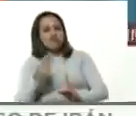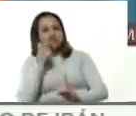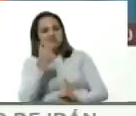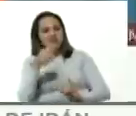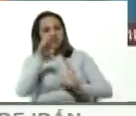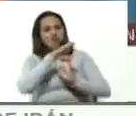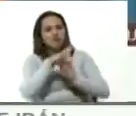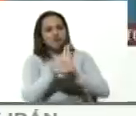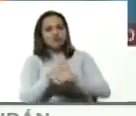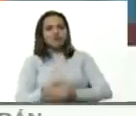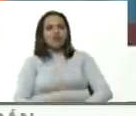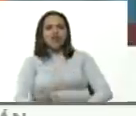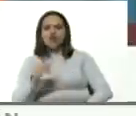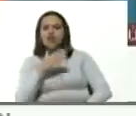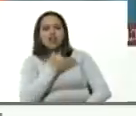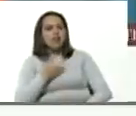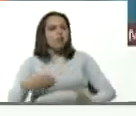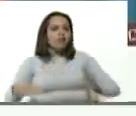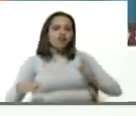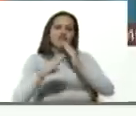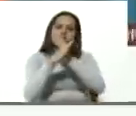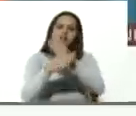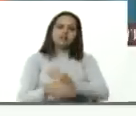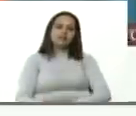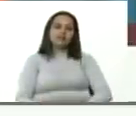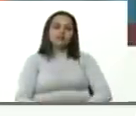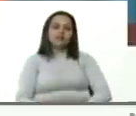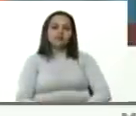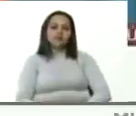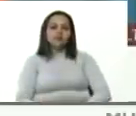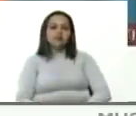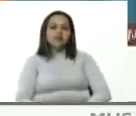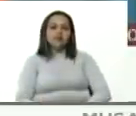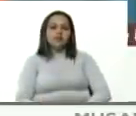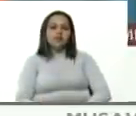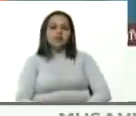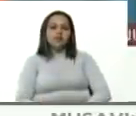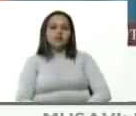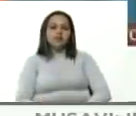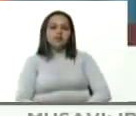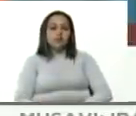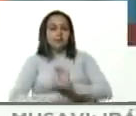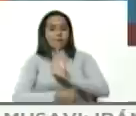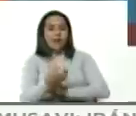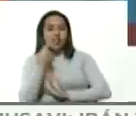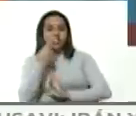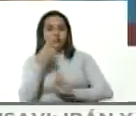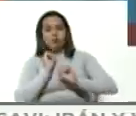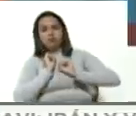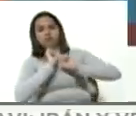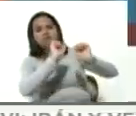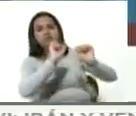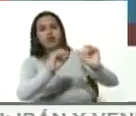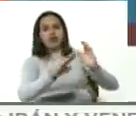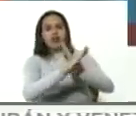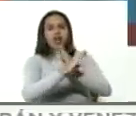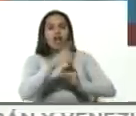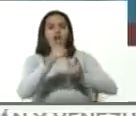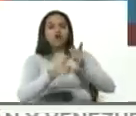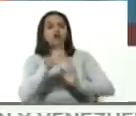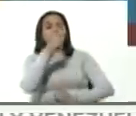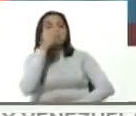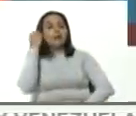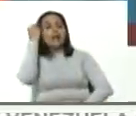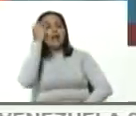queremos medidas coercitivas no queremos sanciones más bien las condenamos en conjunto los que piensan los que